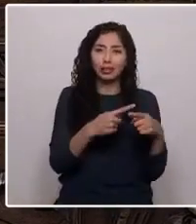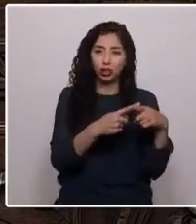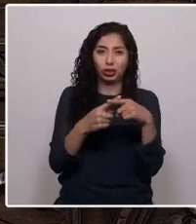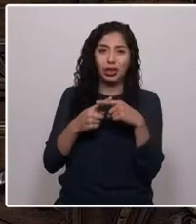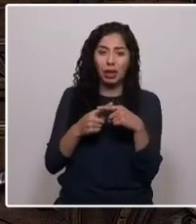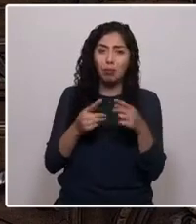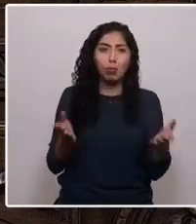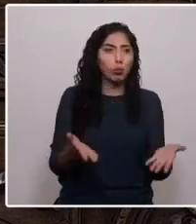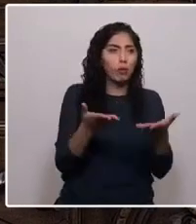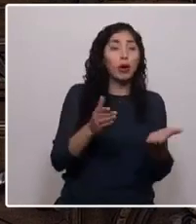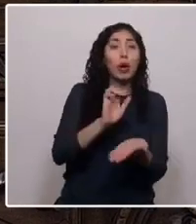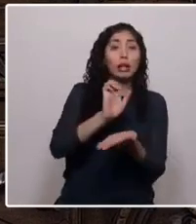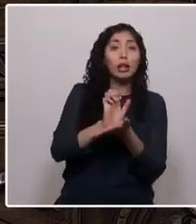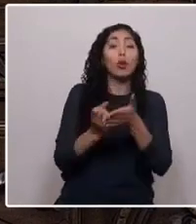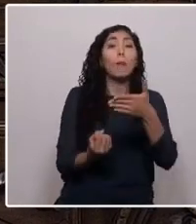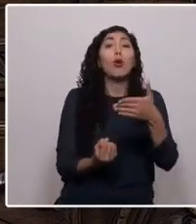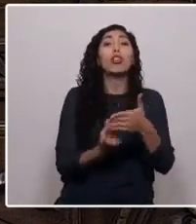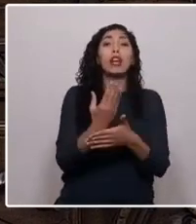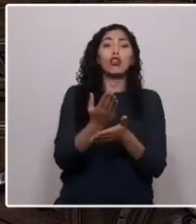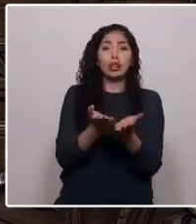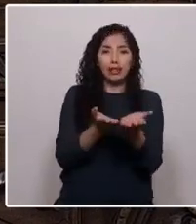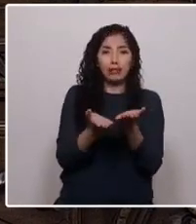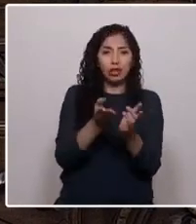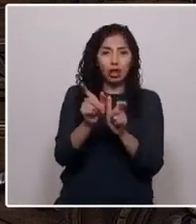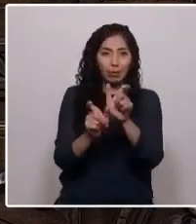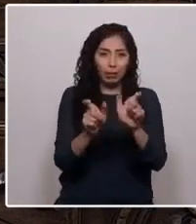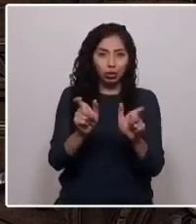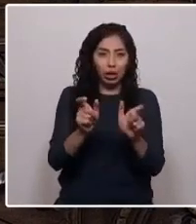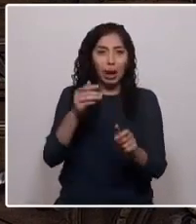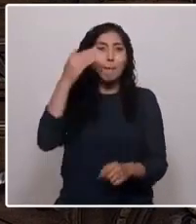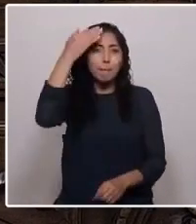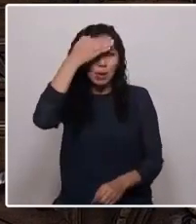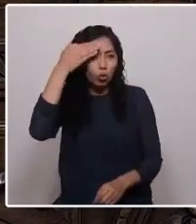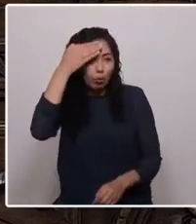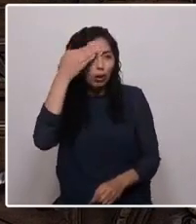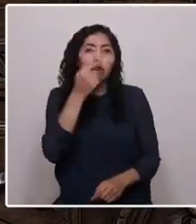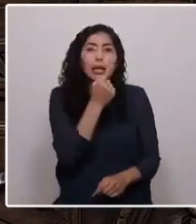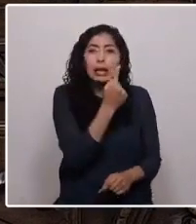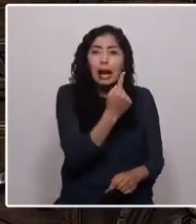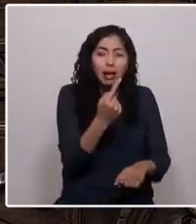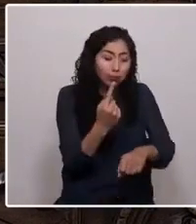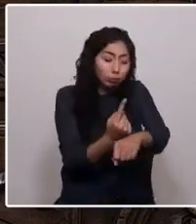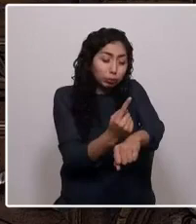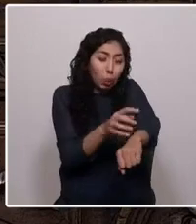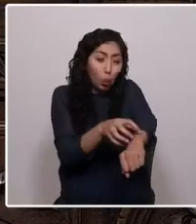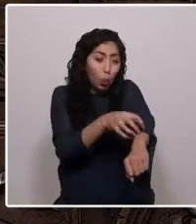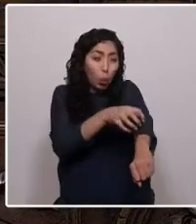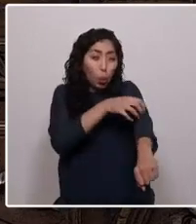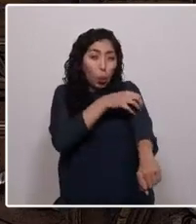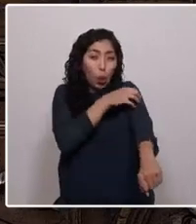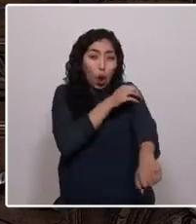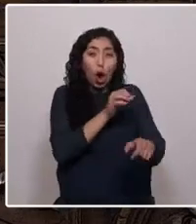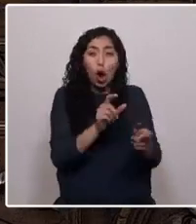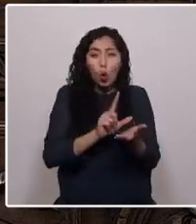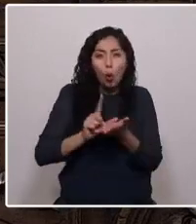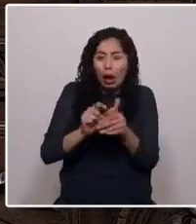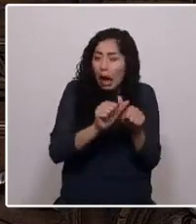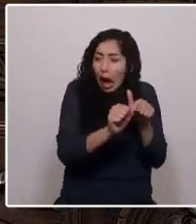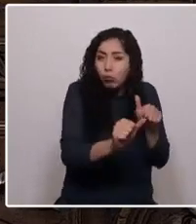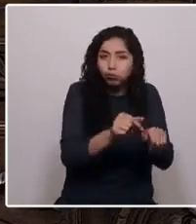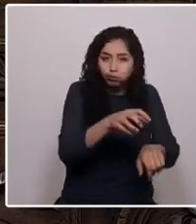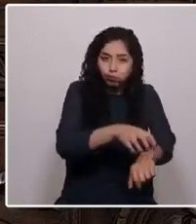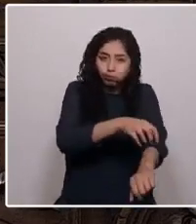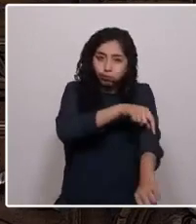moderno y eficiente al servicio de las personas y preocupado por cada rincón de su extenso país. Premiando el mérito y